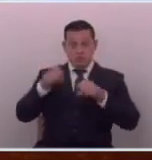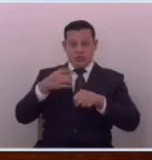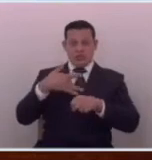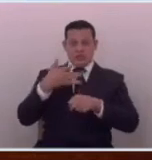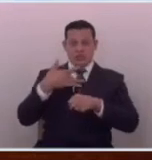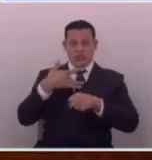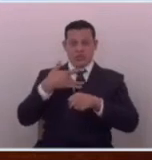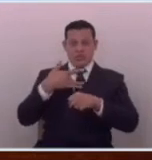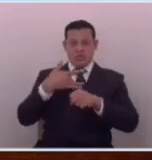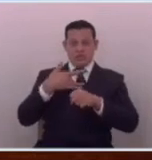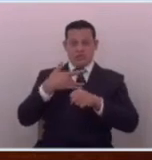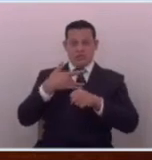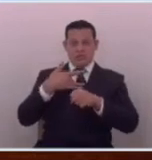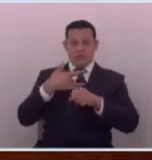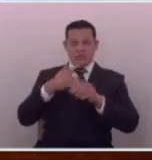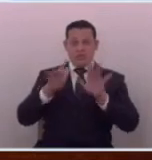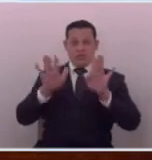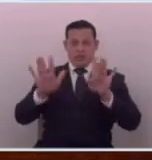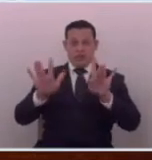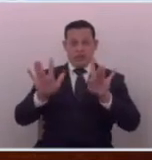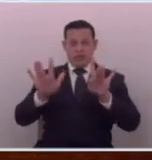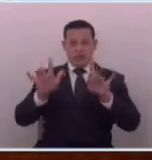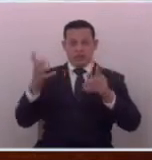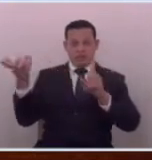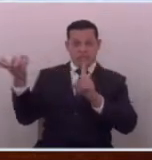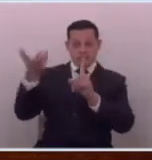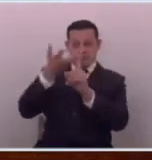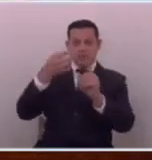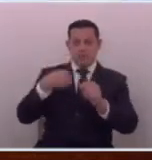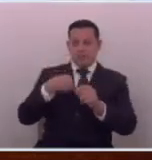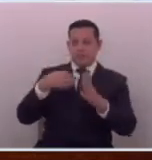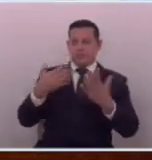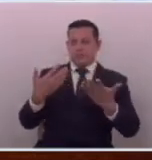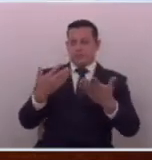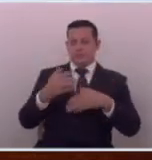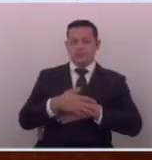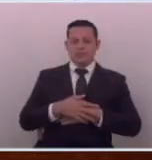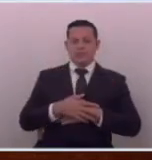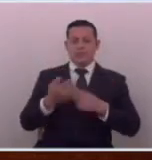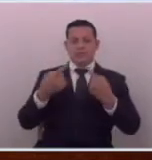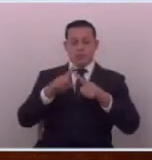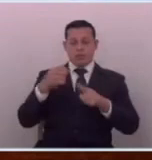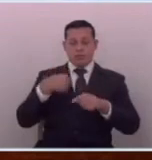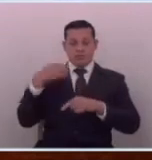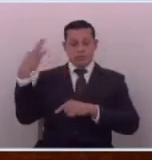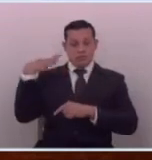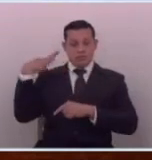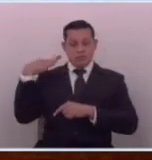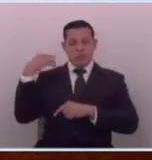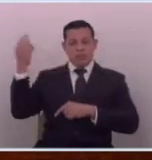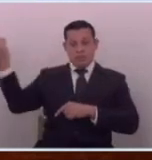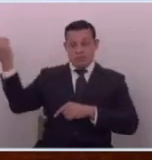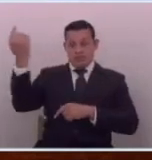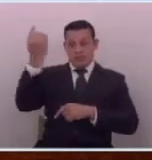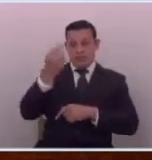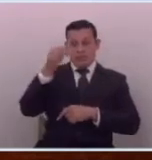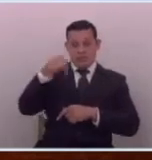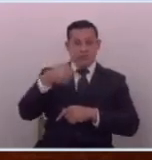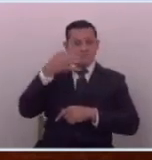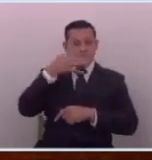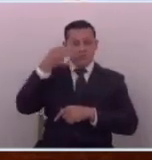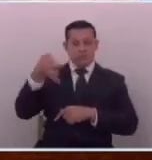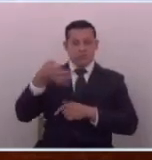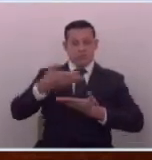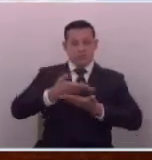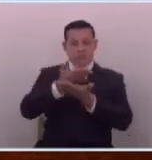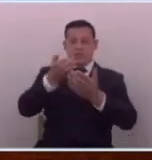hasta los marcianos me van a perseguir pero yo invito a que vengan aquí los verdaderos